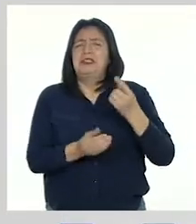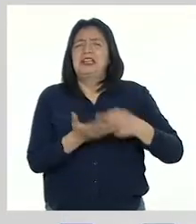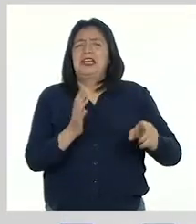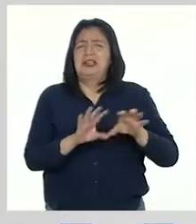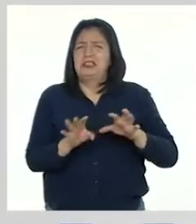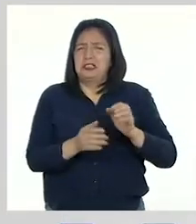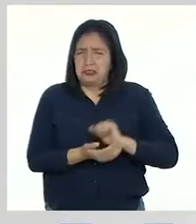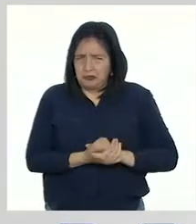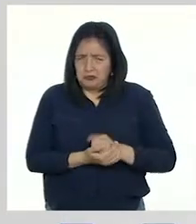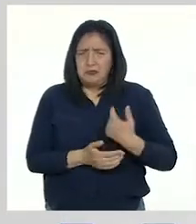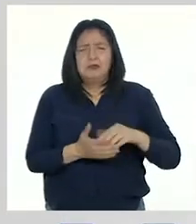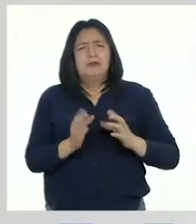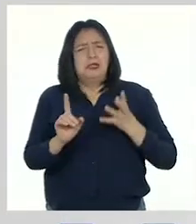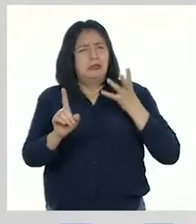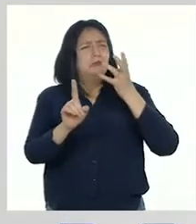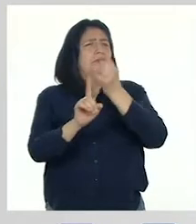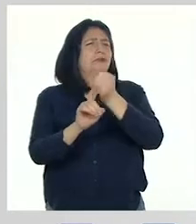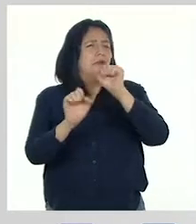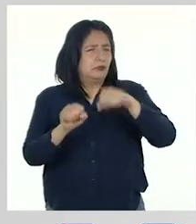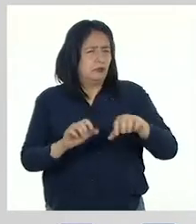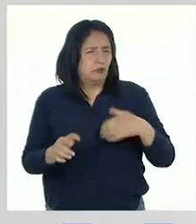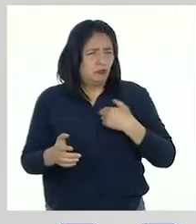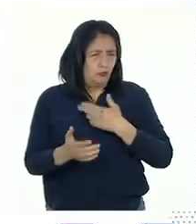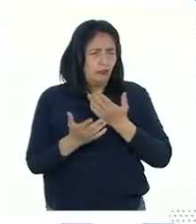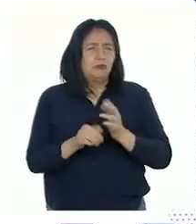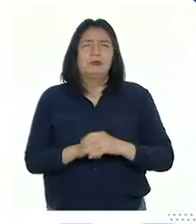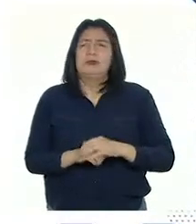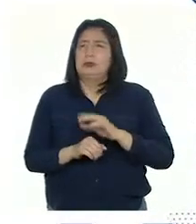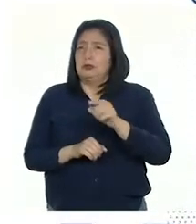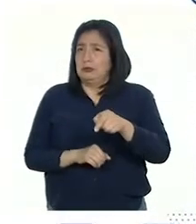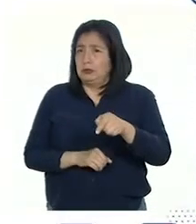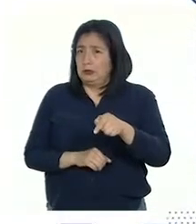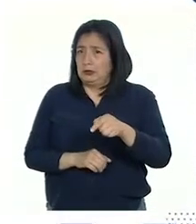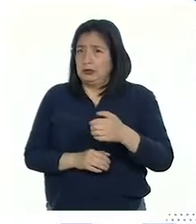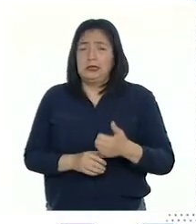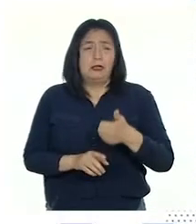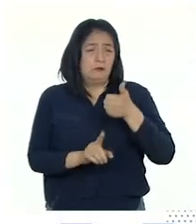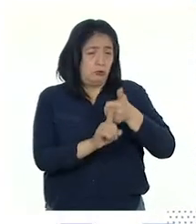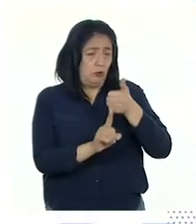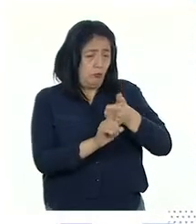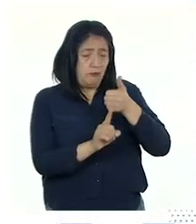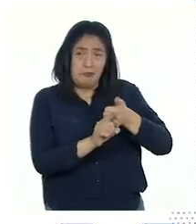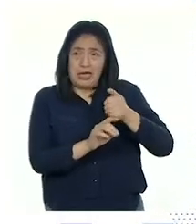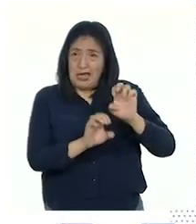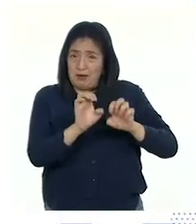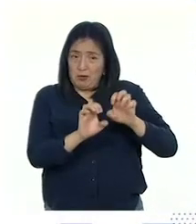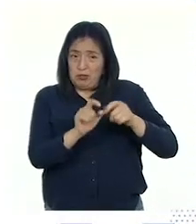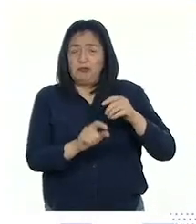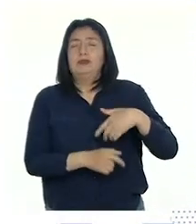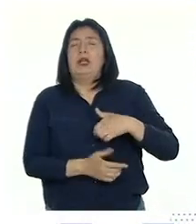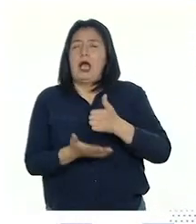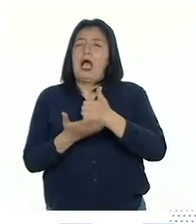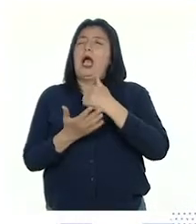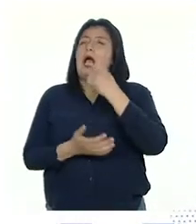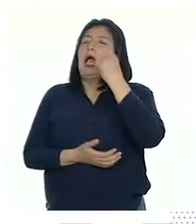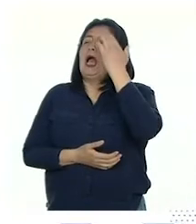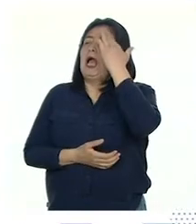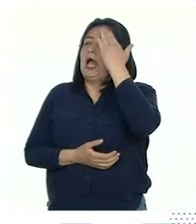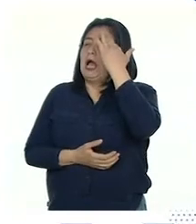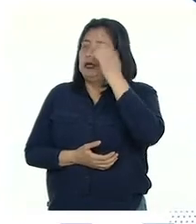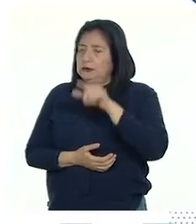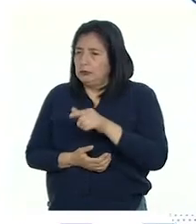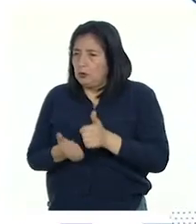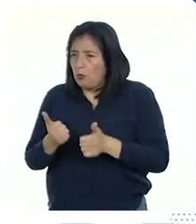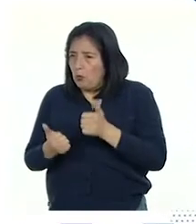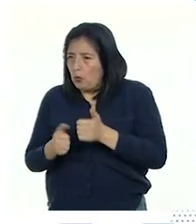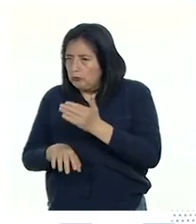que han seguido para cumplir con los retos que hemos propuesto. Esta autoevaluación los ayudará a reconocer cuáles son sus